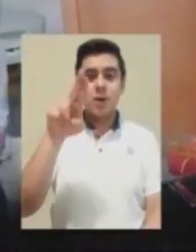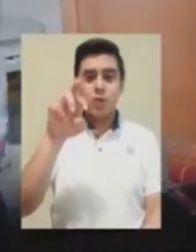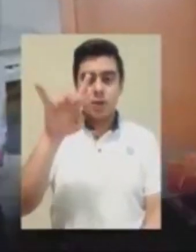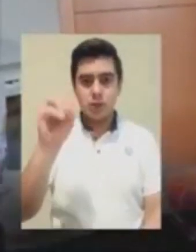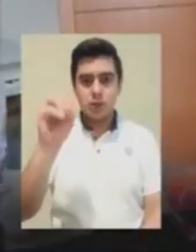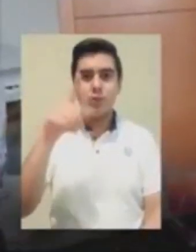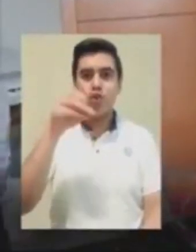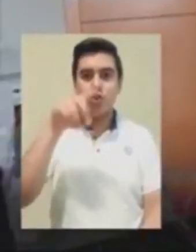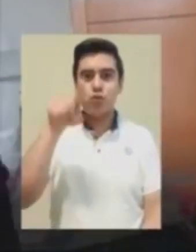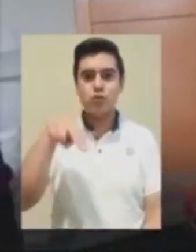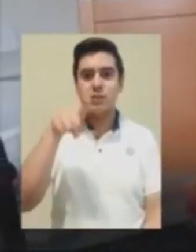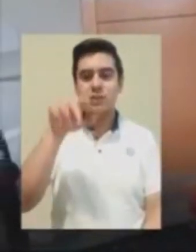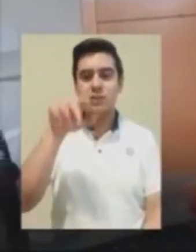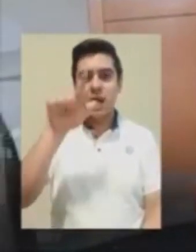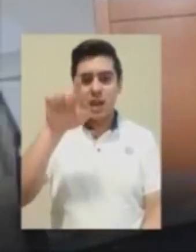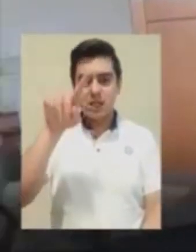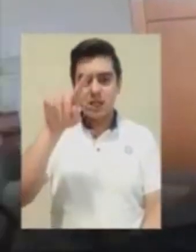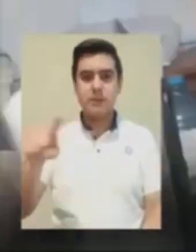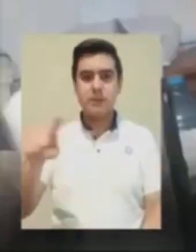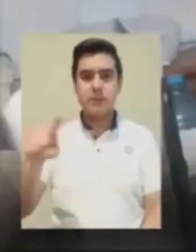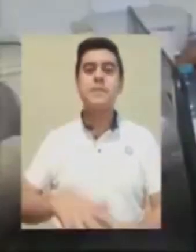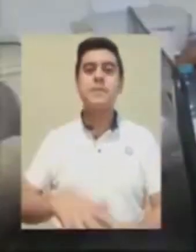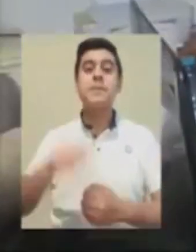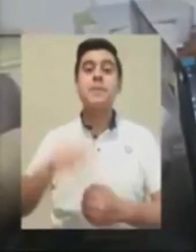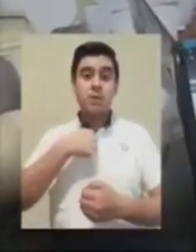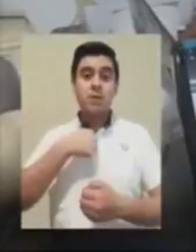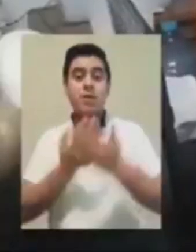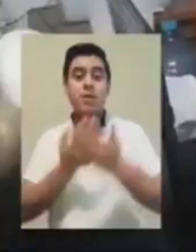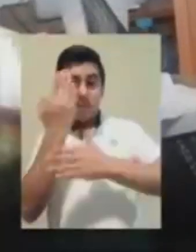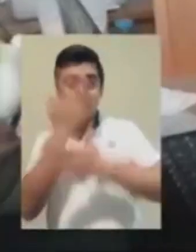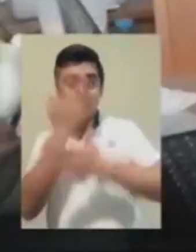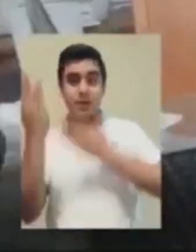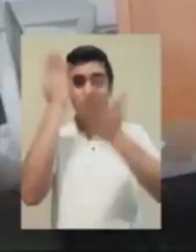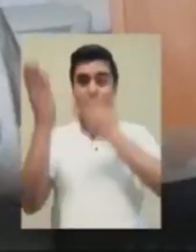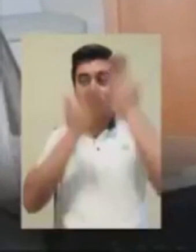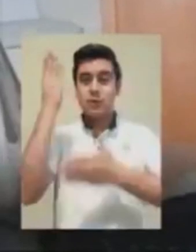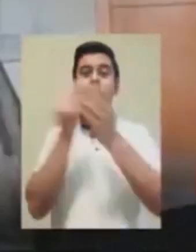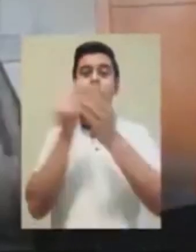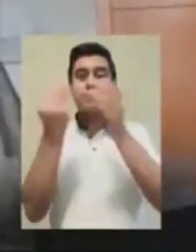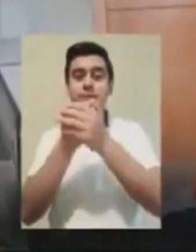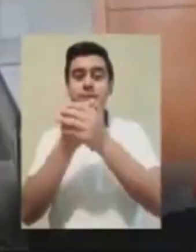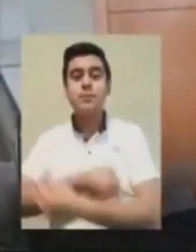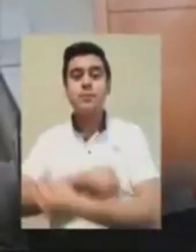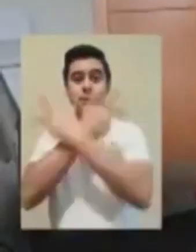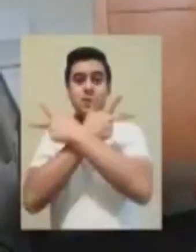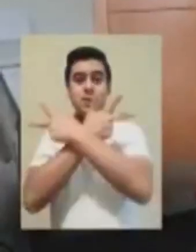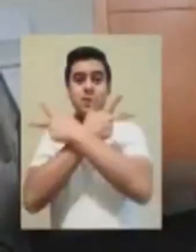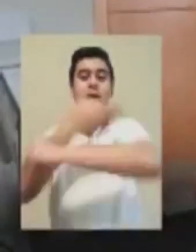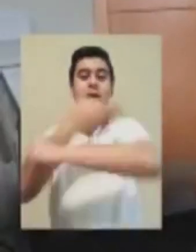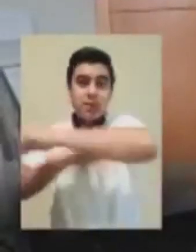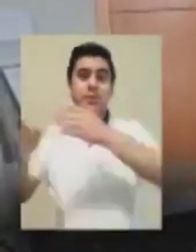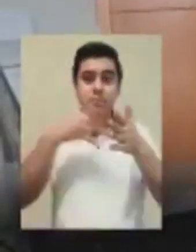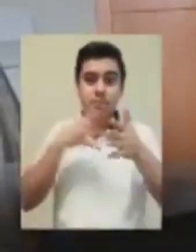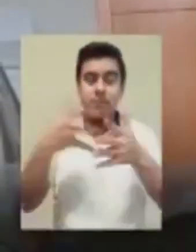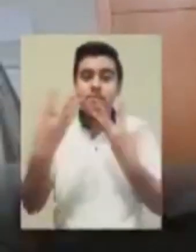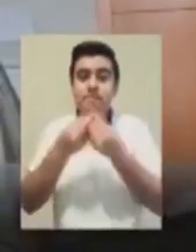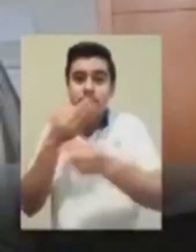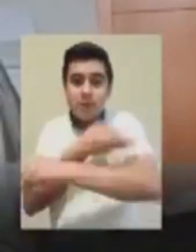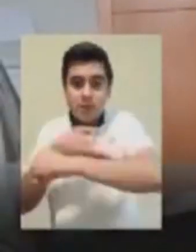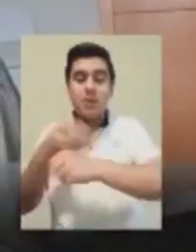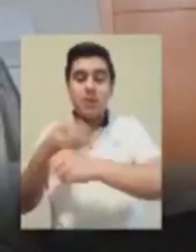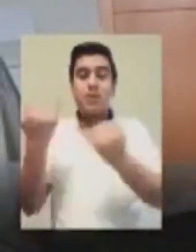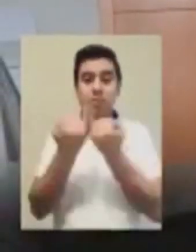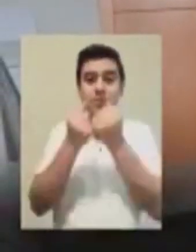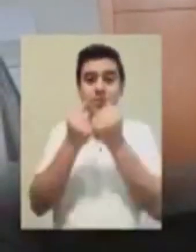llevo en las tardes, cocino, y como con mi